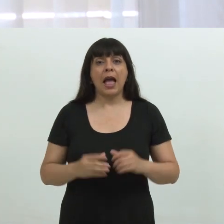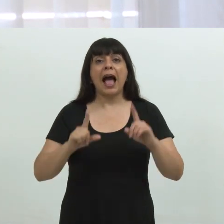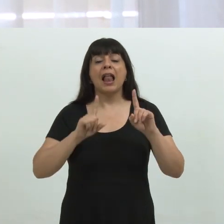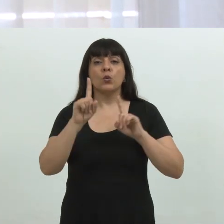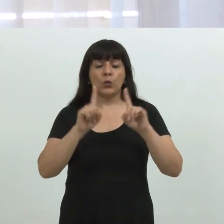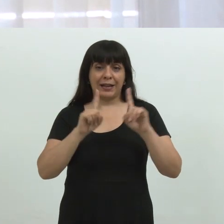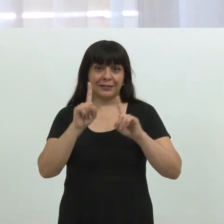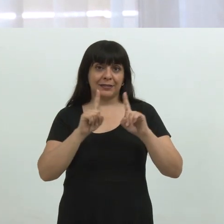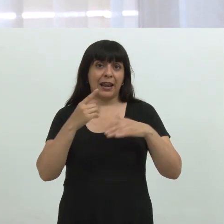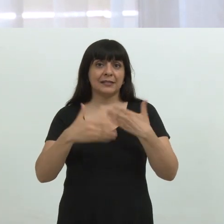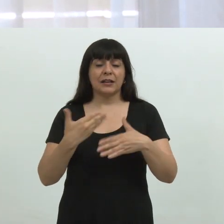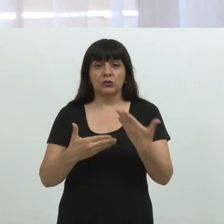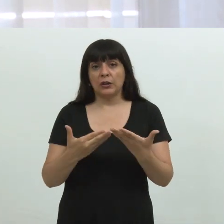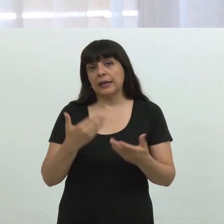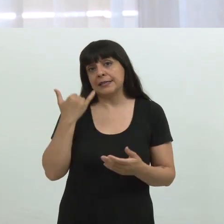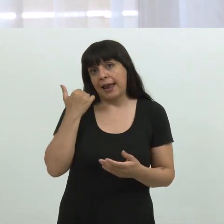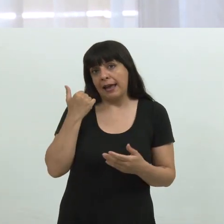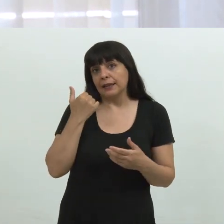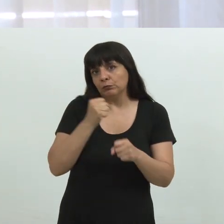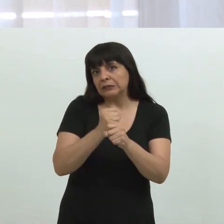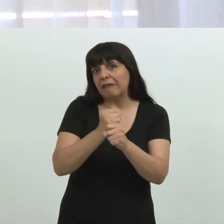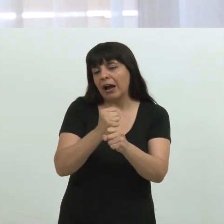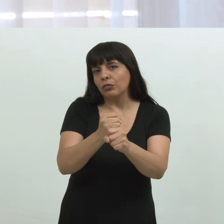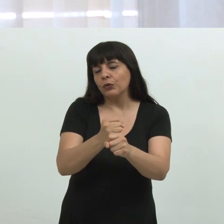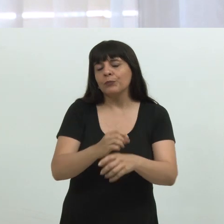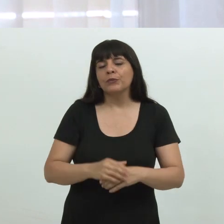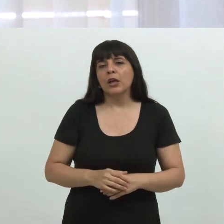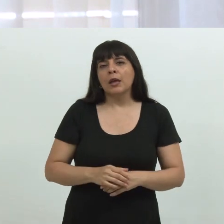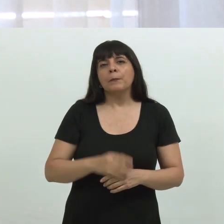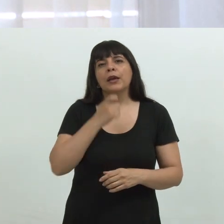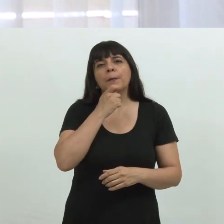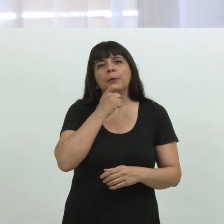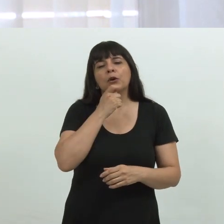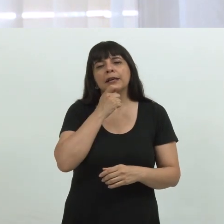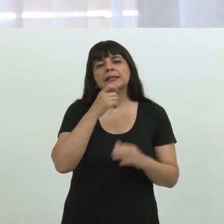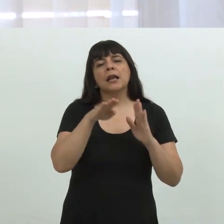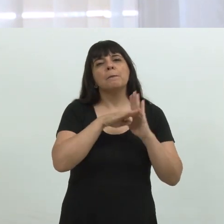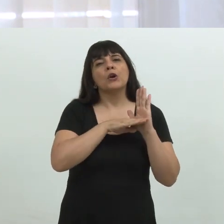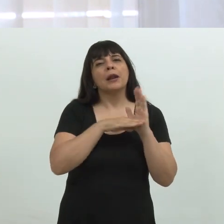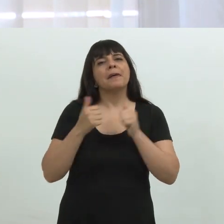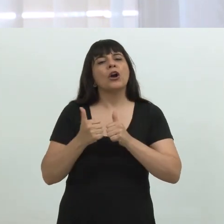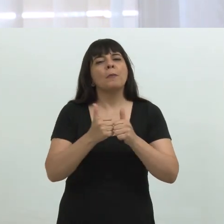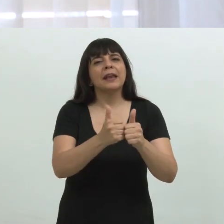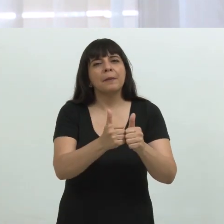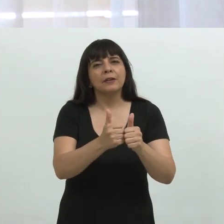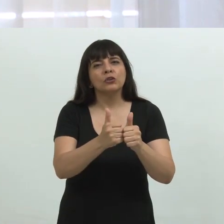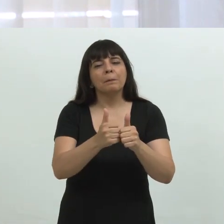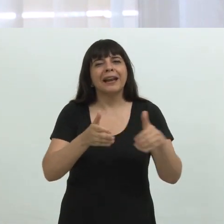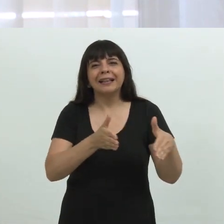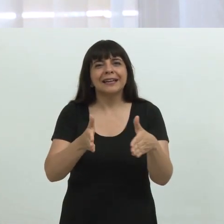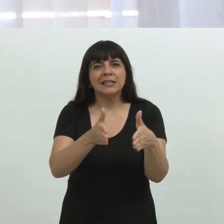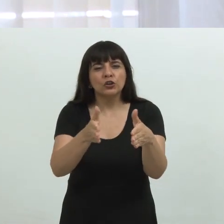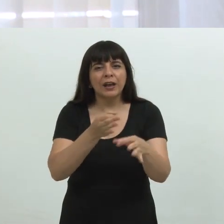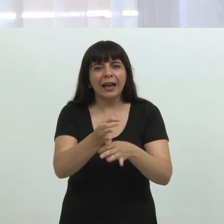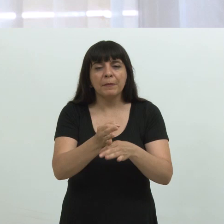Algunas de las acciones que el área de inclusión viene desarrollando es el programa de acompañamiento a las trayectorias académicas con tutores